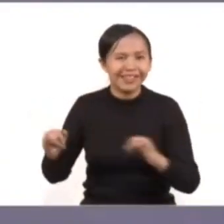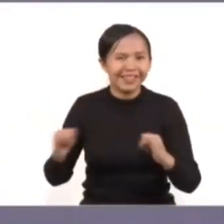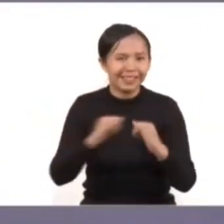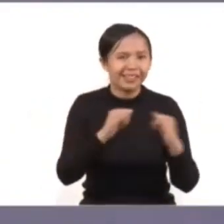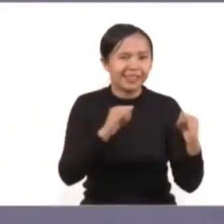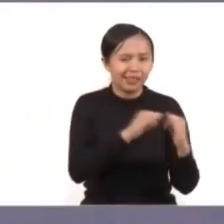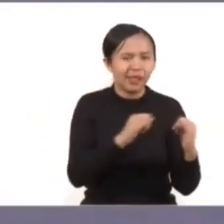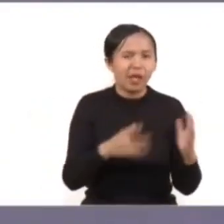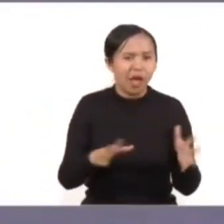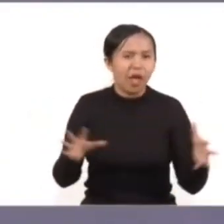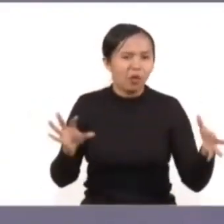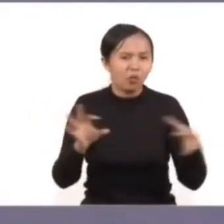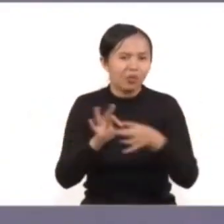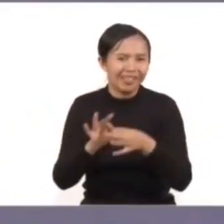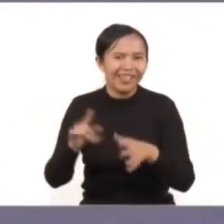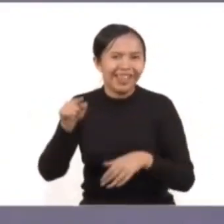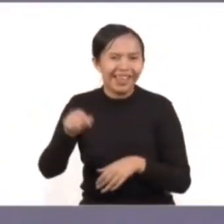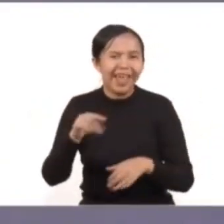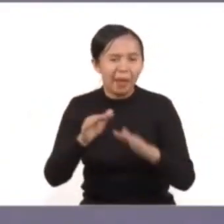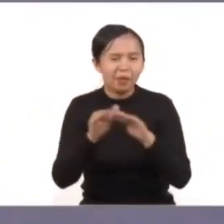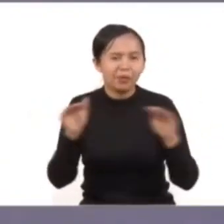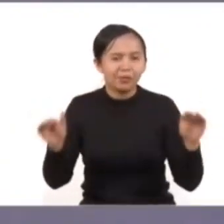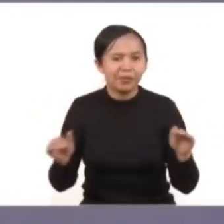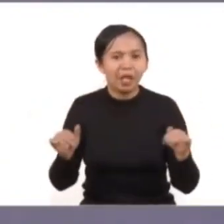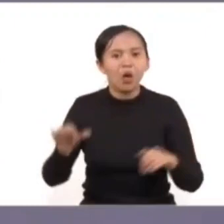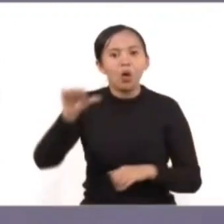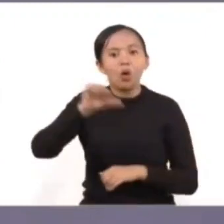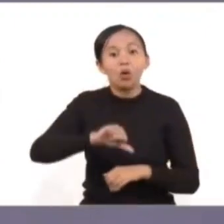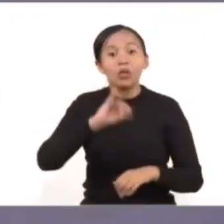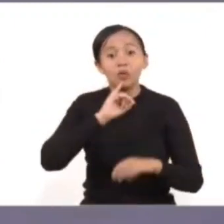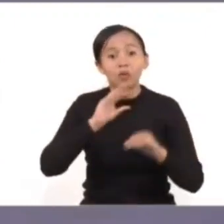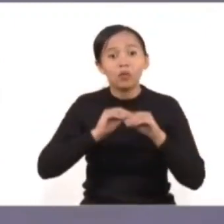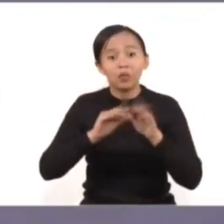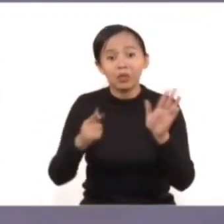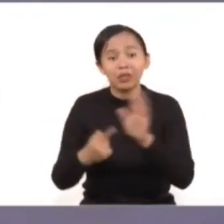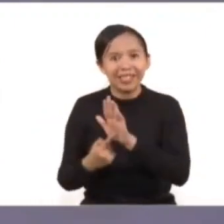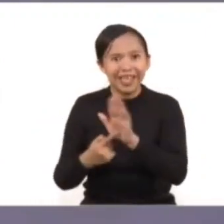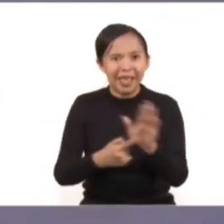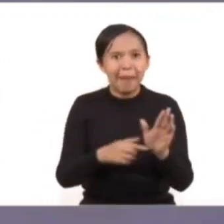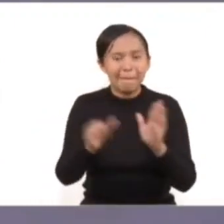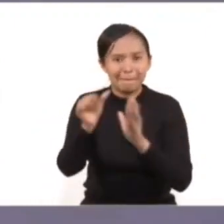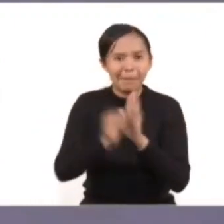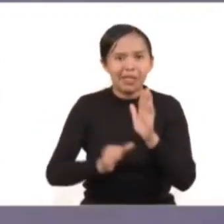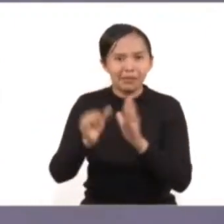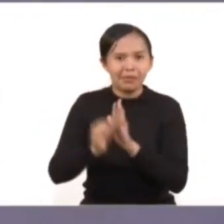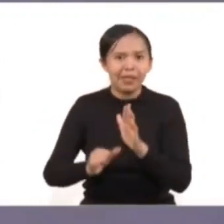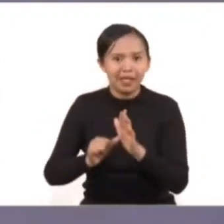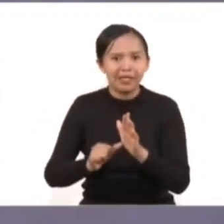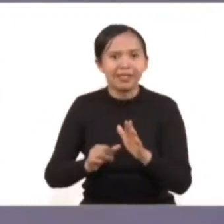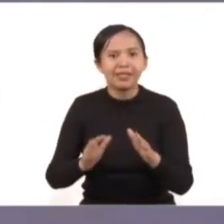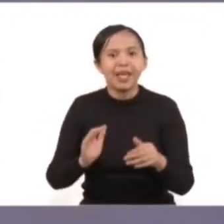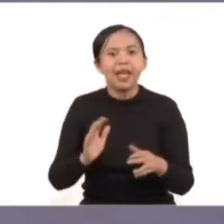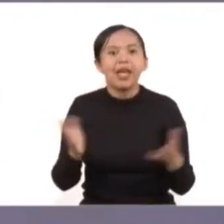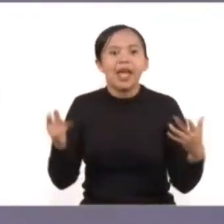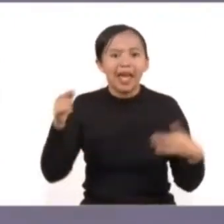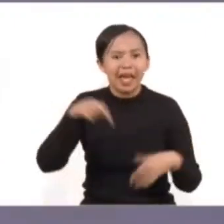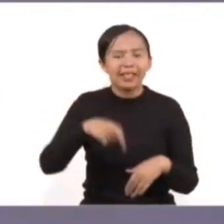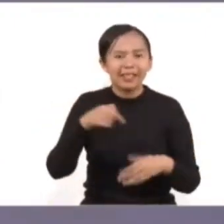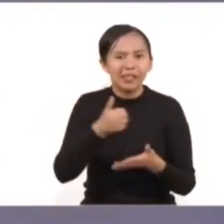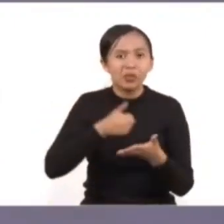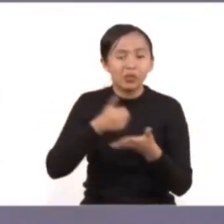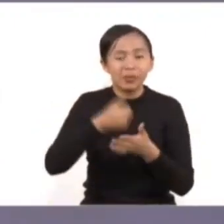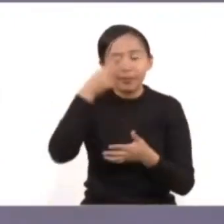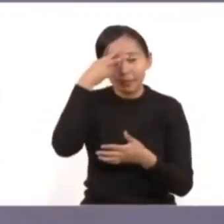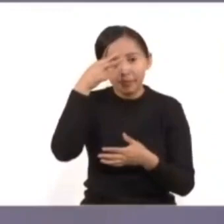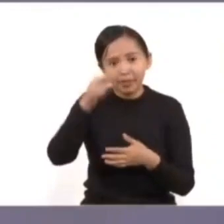instituciones comprometidos con la igualdad. Damos el cierre del informe mensual de la alerta por violencia contra las mujeres en la Ciudad de